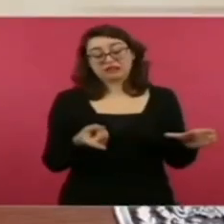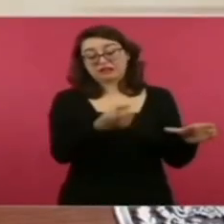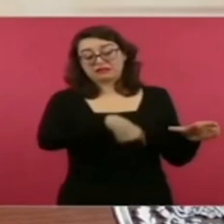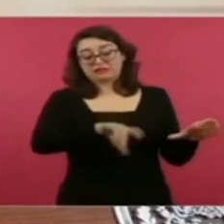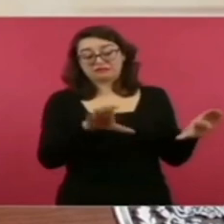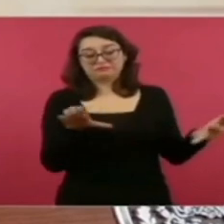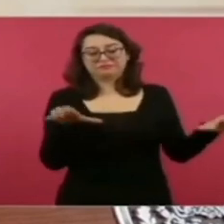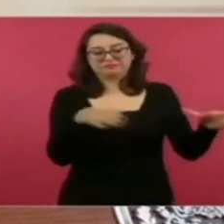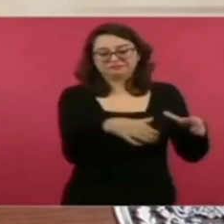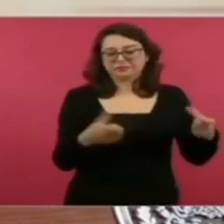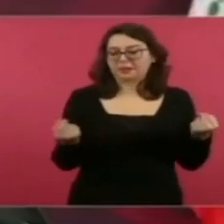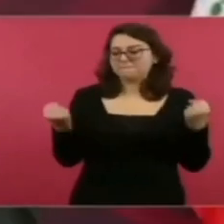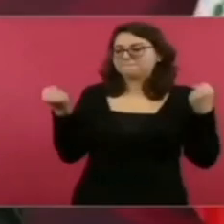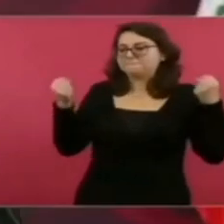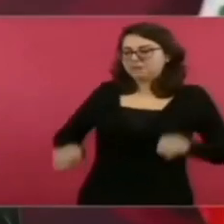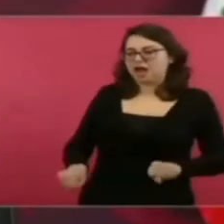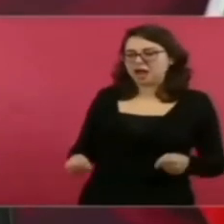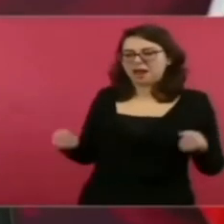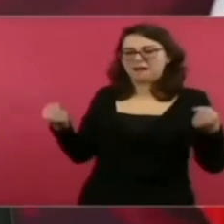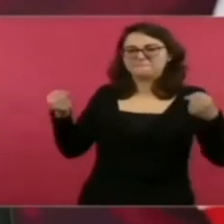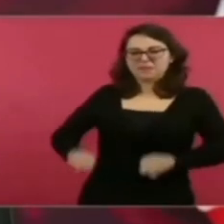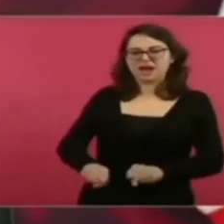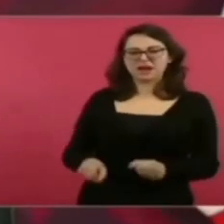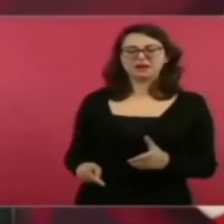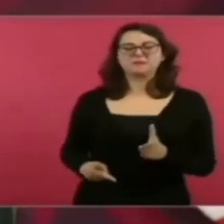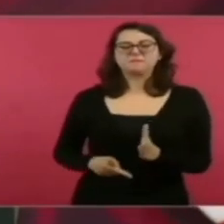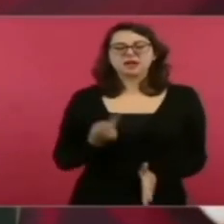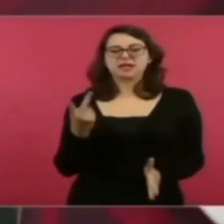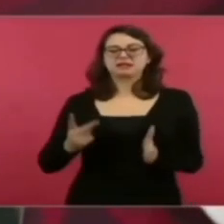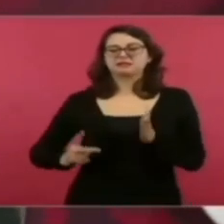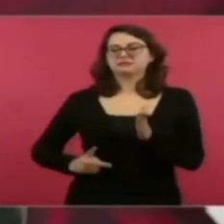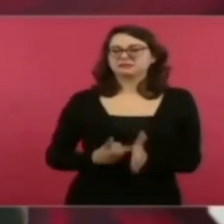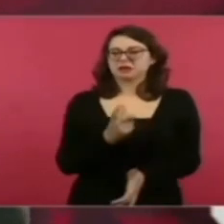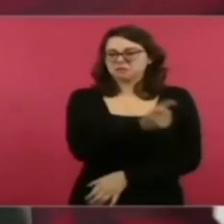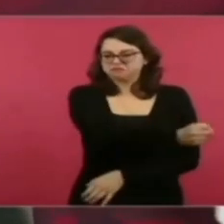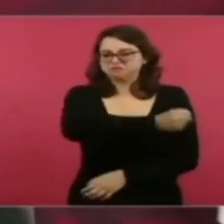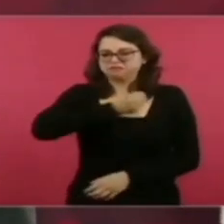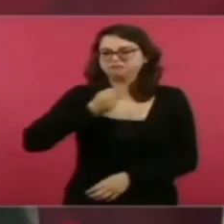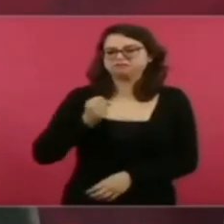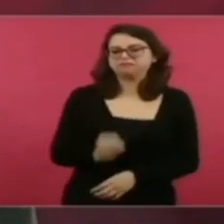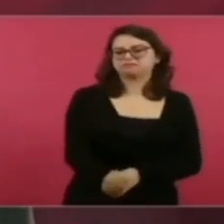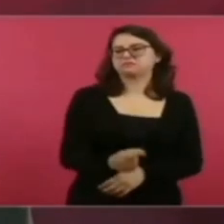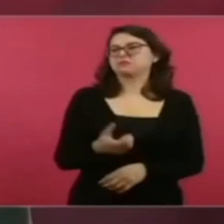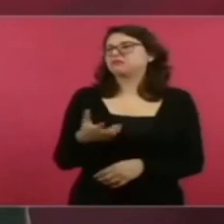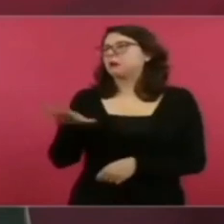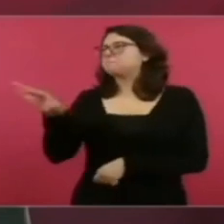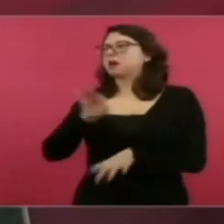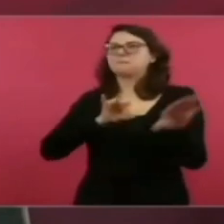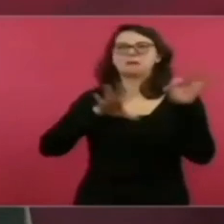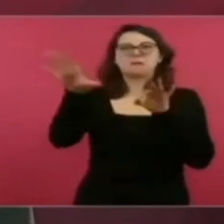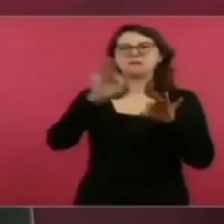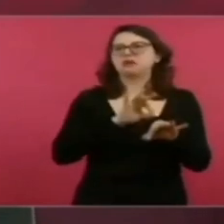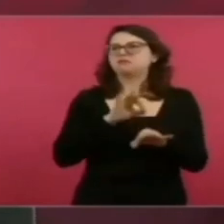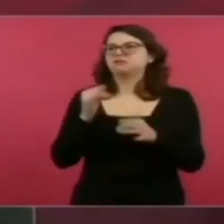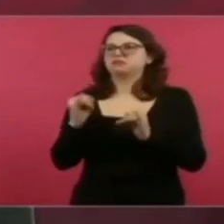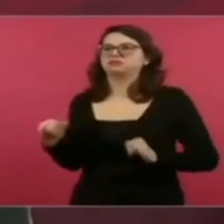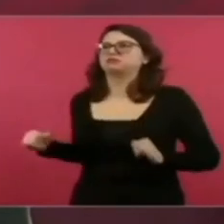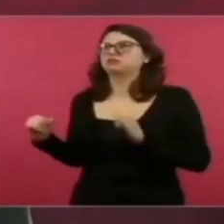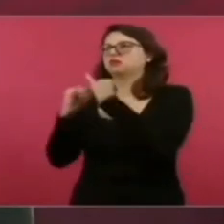Muy pocas veces han habido destellos